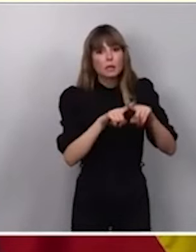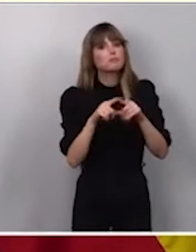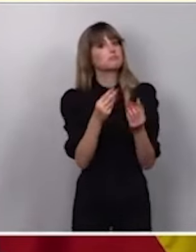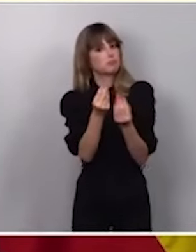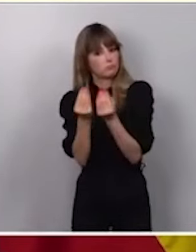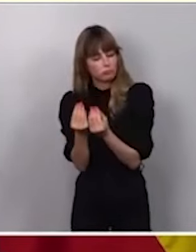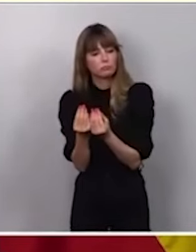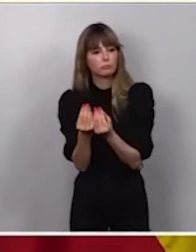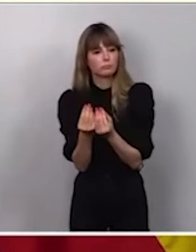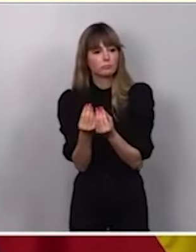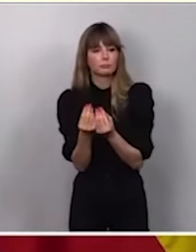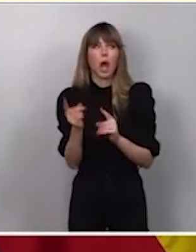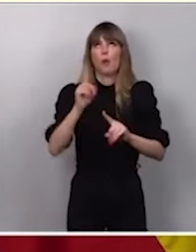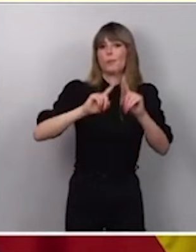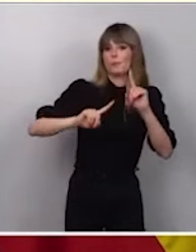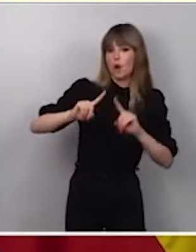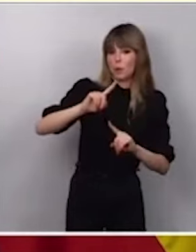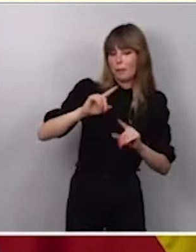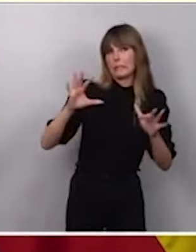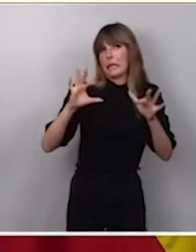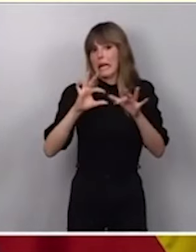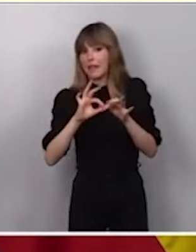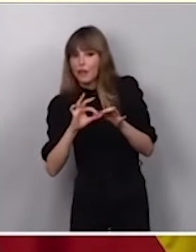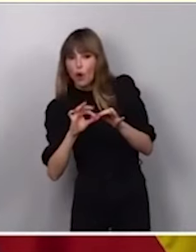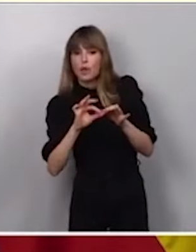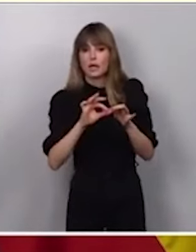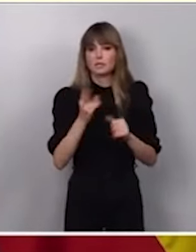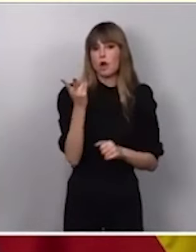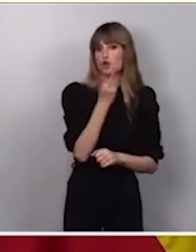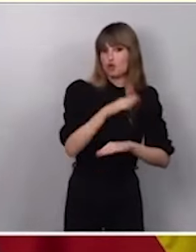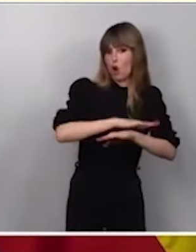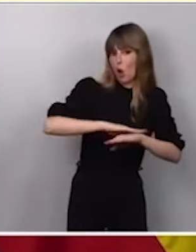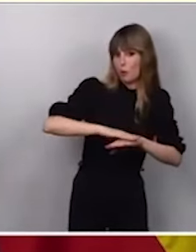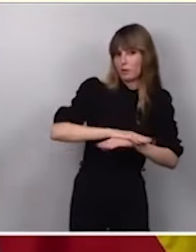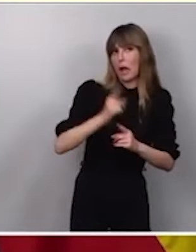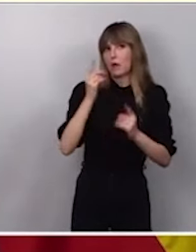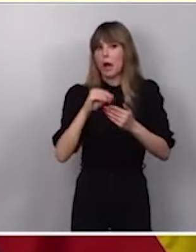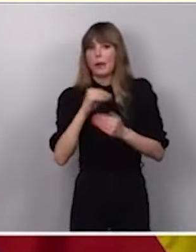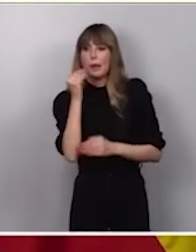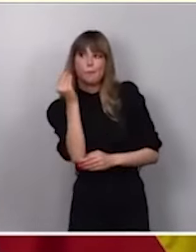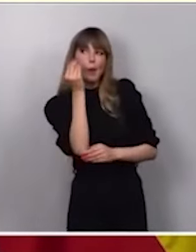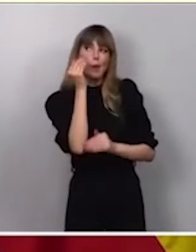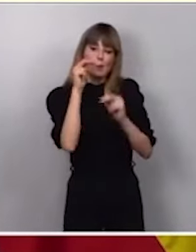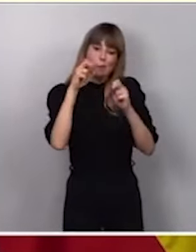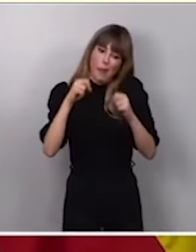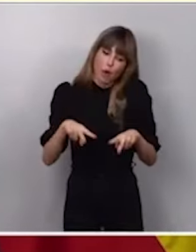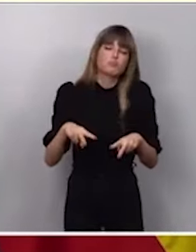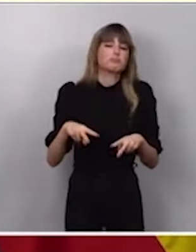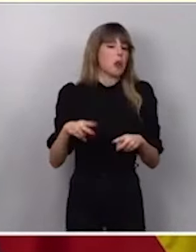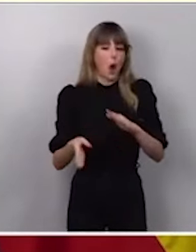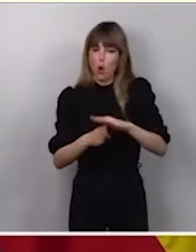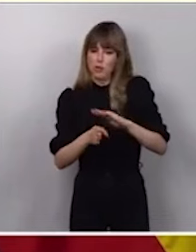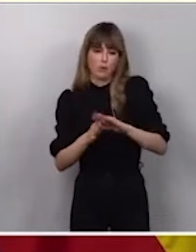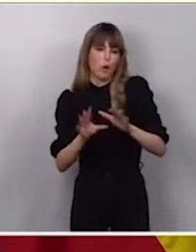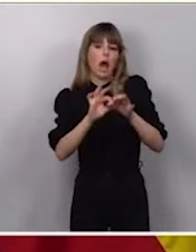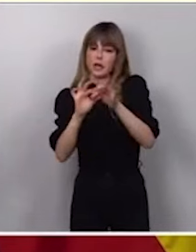seguro de que, más allá de las vicisitudes que atraviesen las relaciones entre los dos gobiernos, que serán a veces mejores, otras veces peores, pues van a seguir siendo